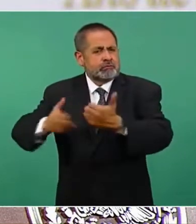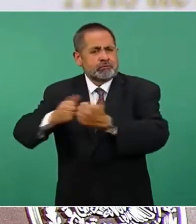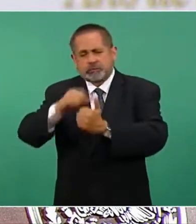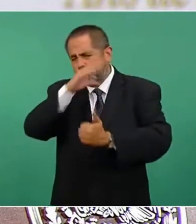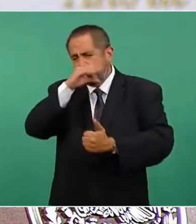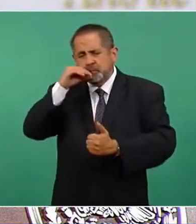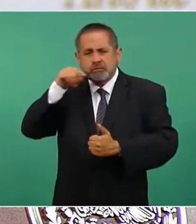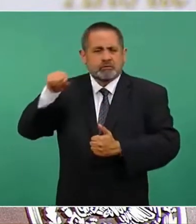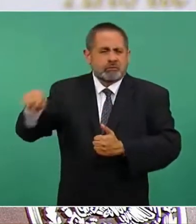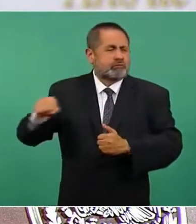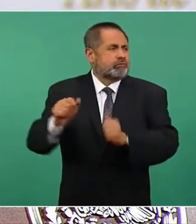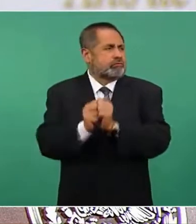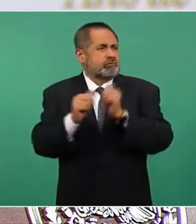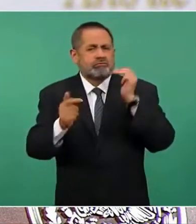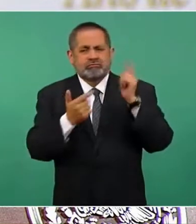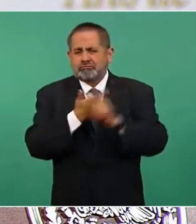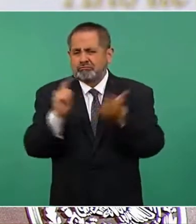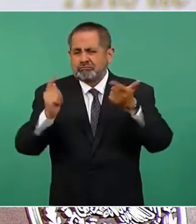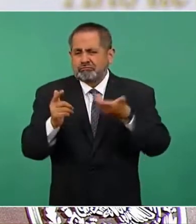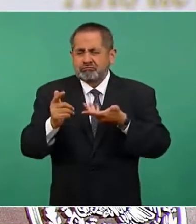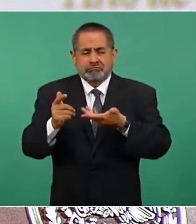a Cuba.